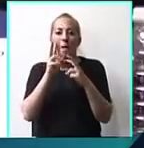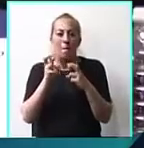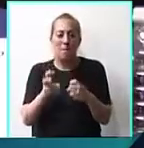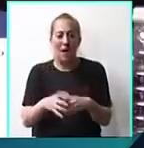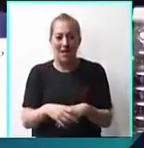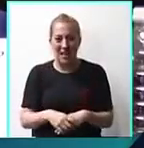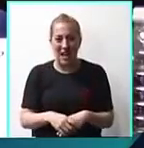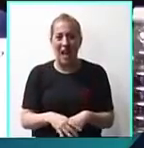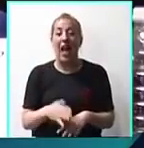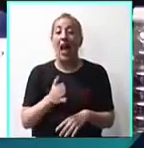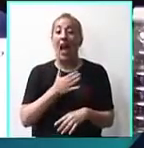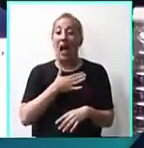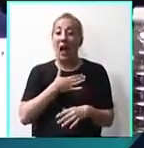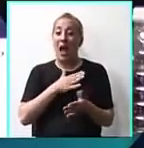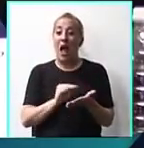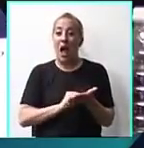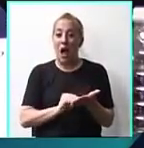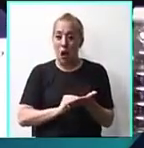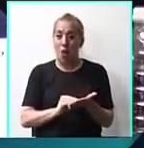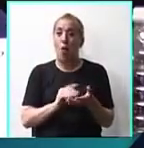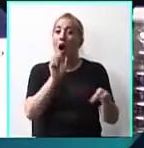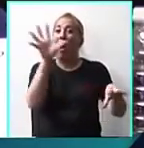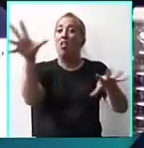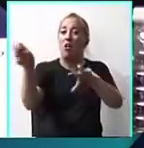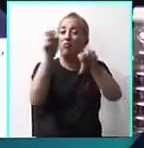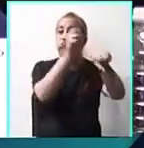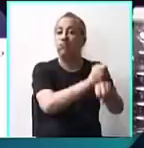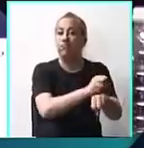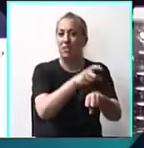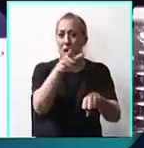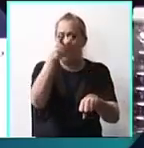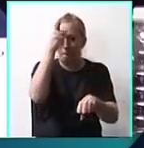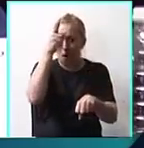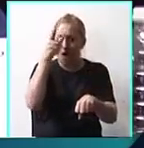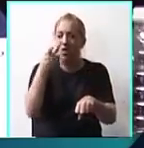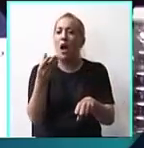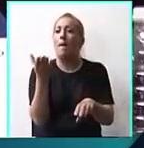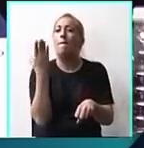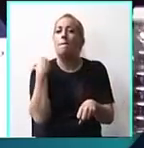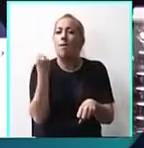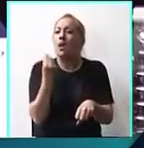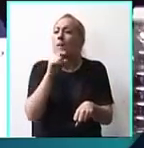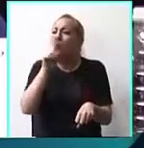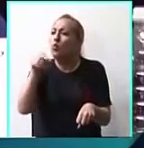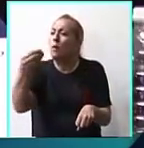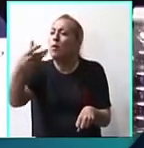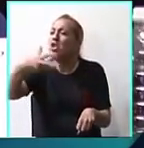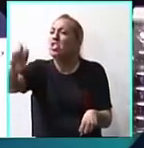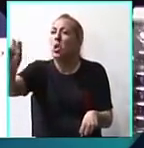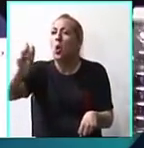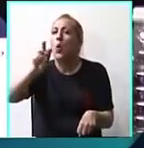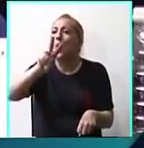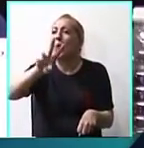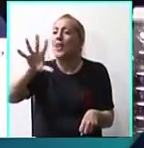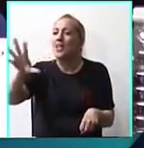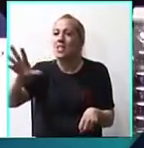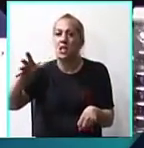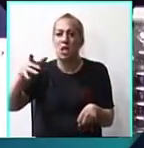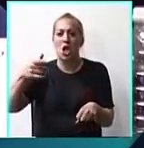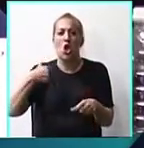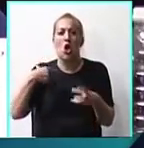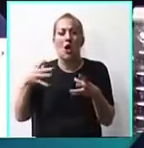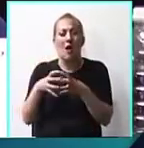Nuestro apoderado fue detenido por policías de la ciudad hace unos días porque quiso preguntar por qué se llevaban 25 handys de nuestra